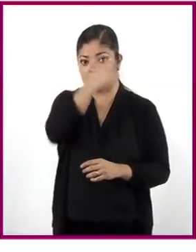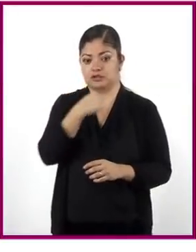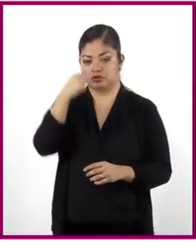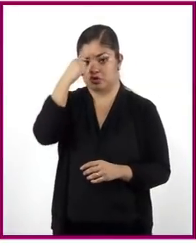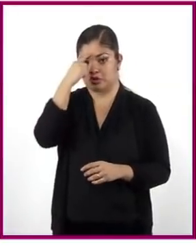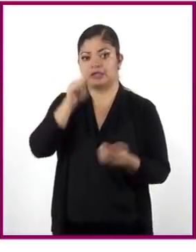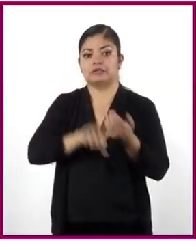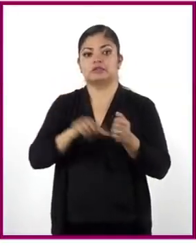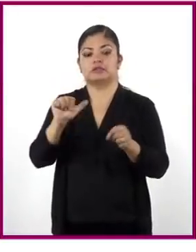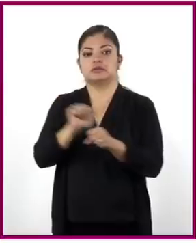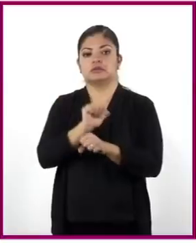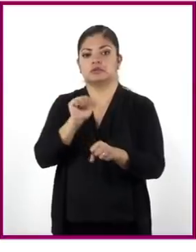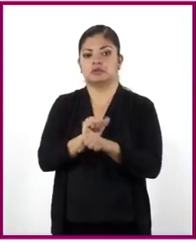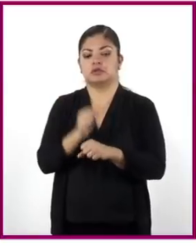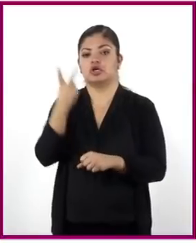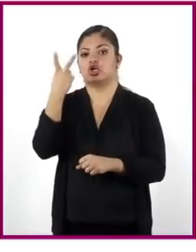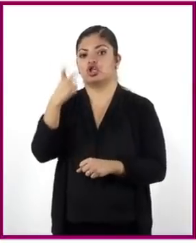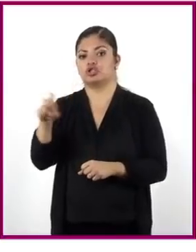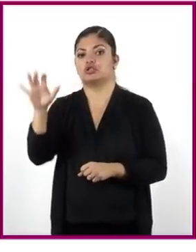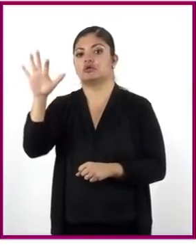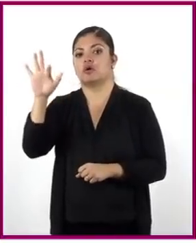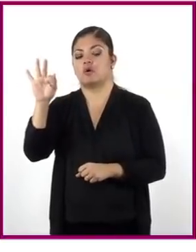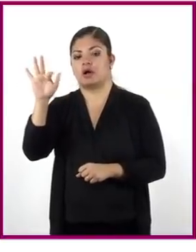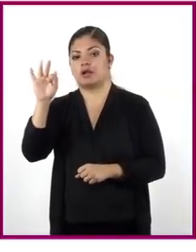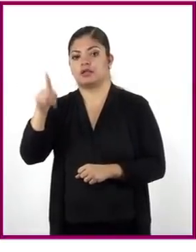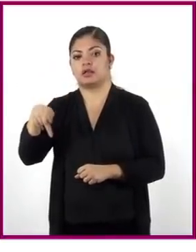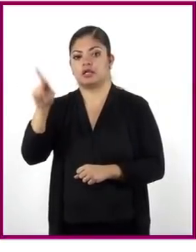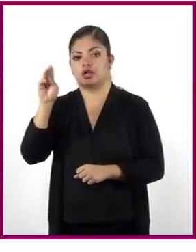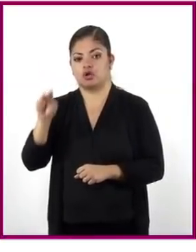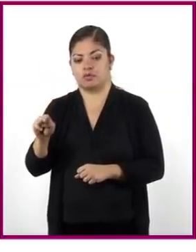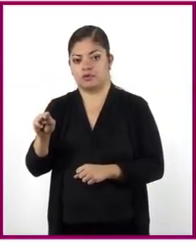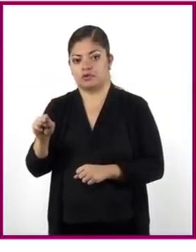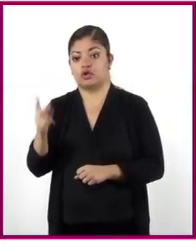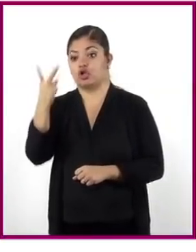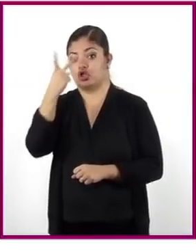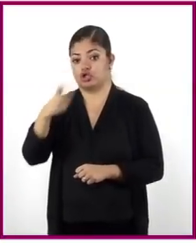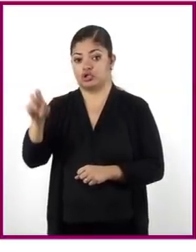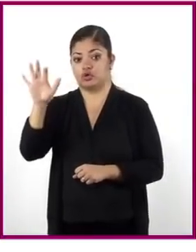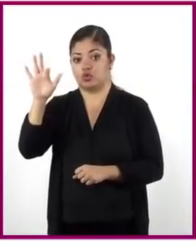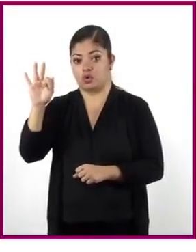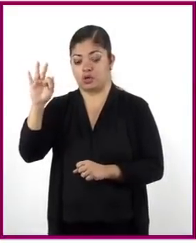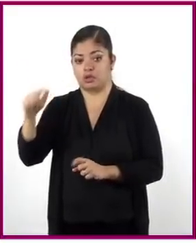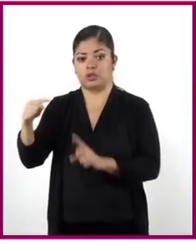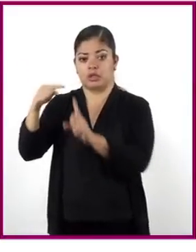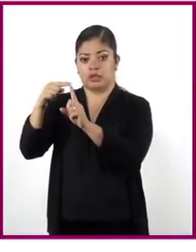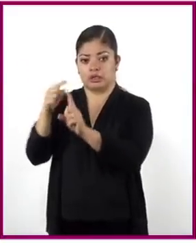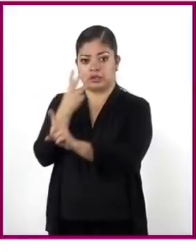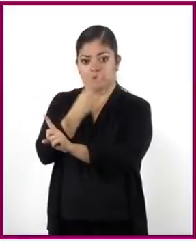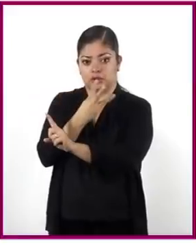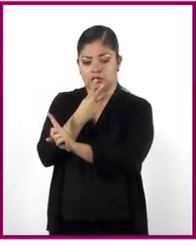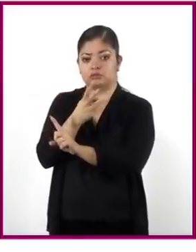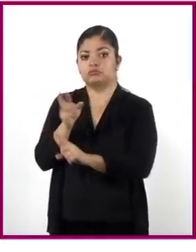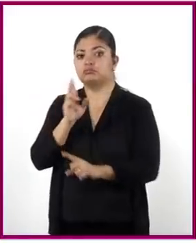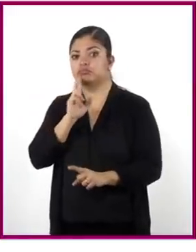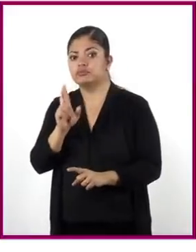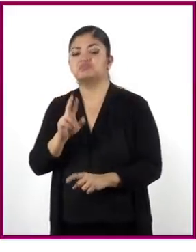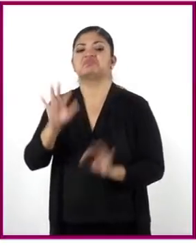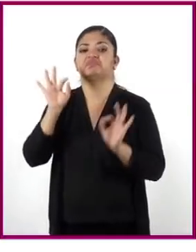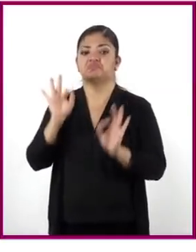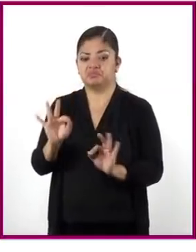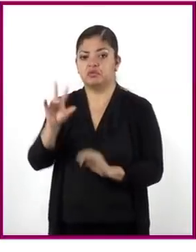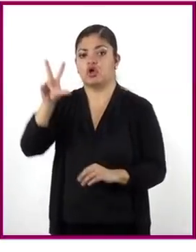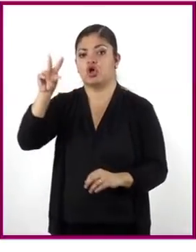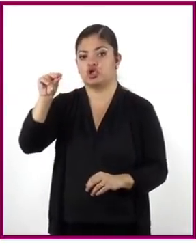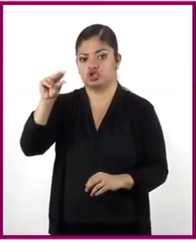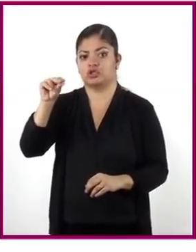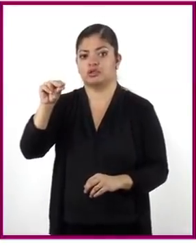el automóvil viajó 240 kilómetros. 240 entre 3, eso también es igual a 80.